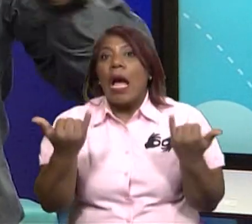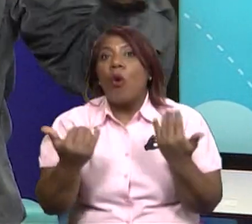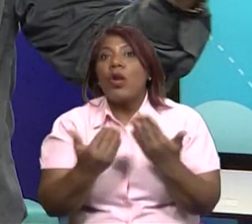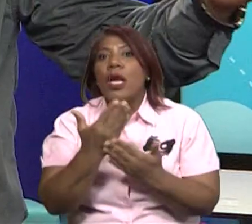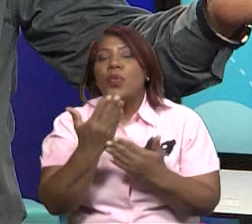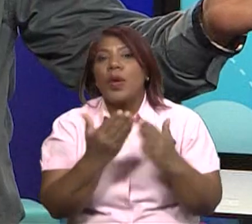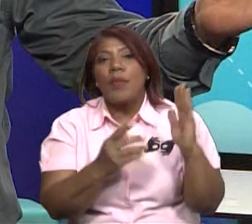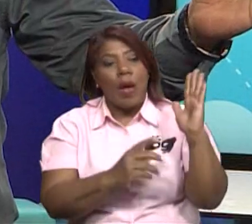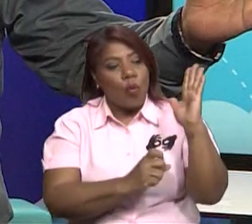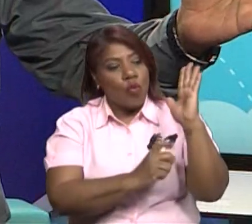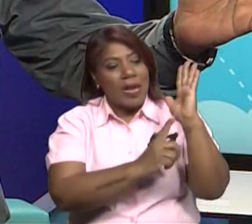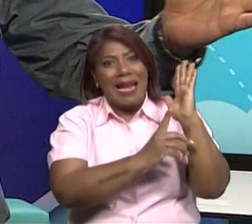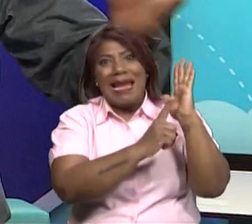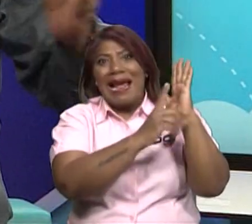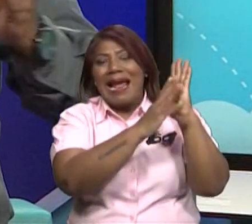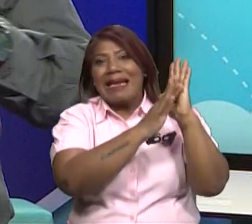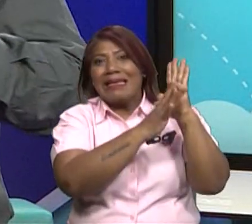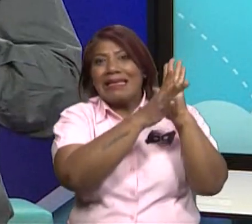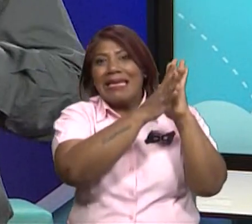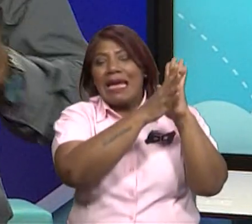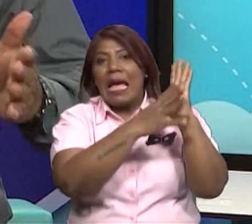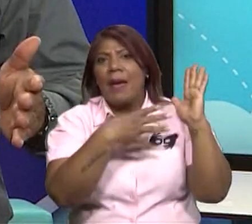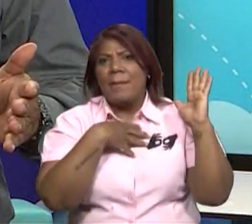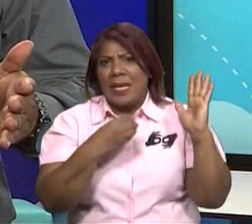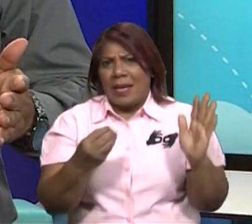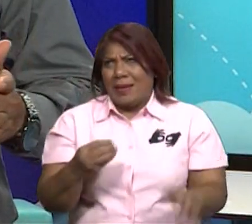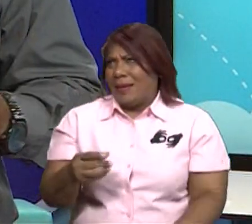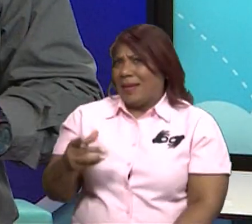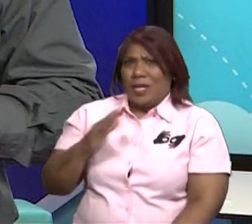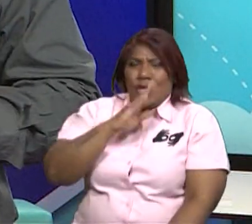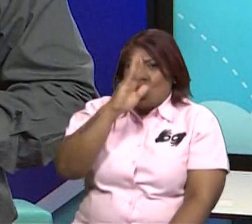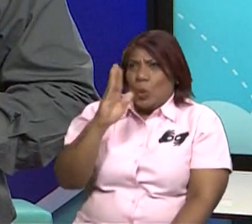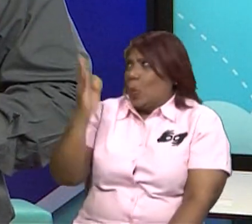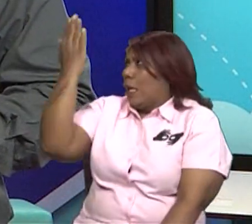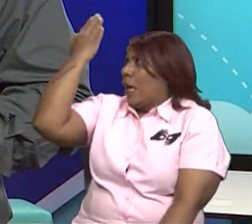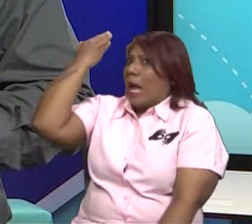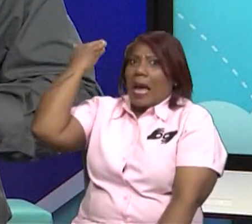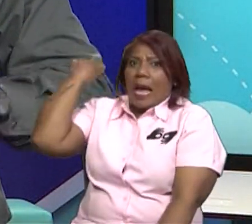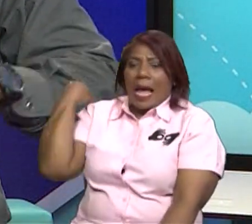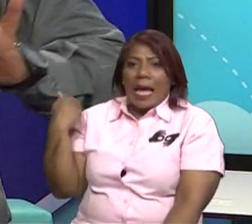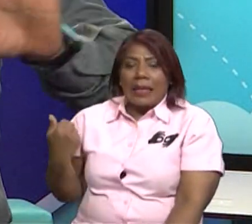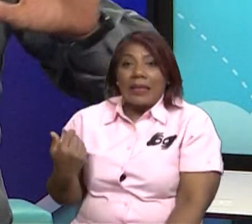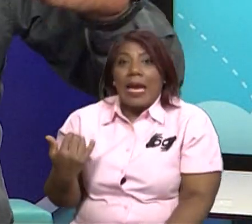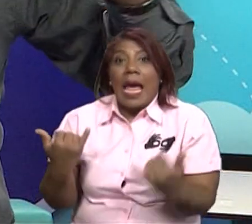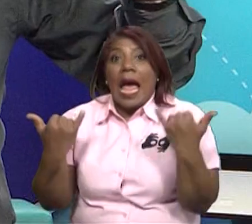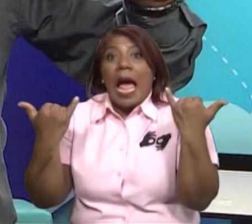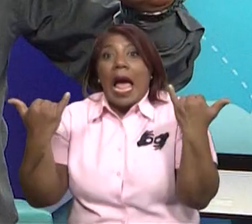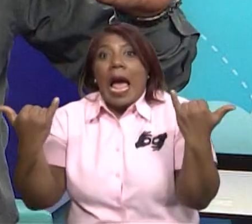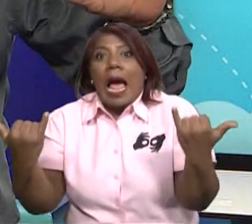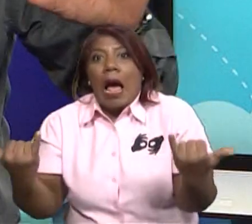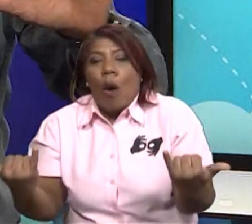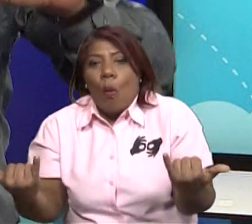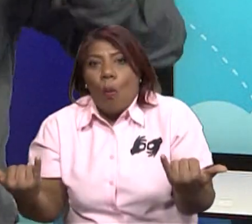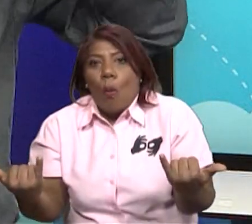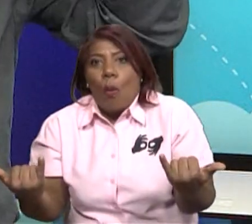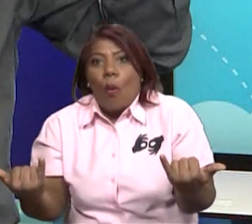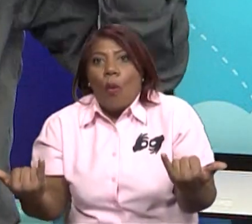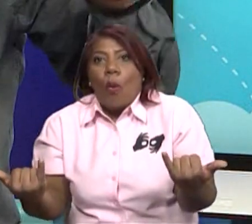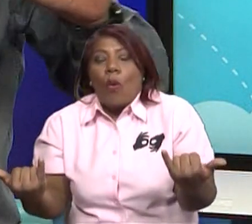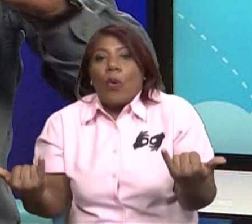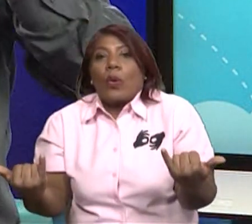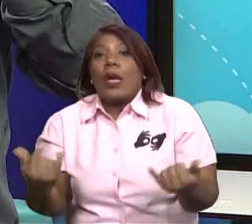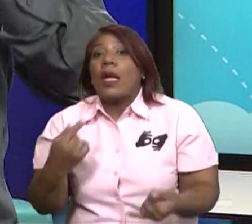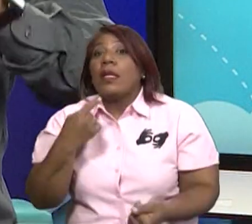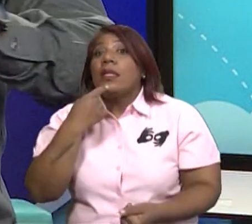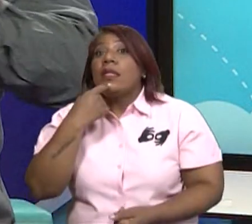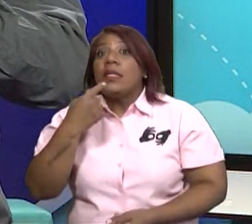Eso no existía. Eso no existía. Y eso llegó con alguien aquí. Por ahí en una historia